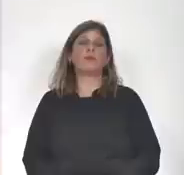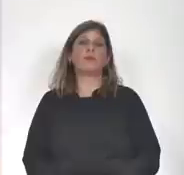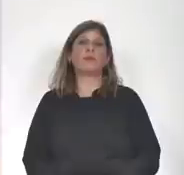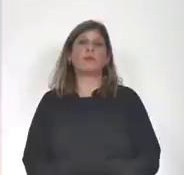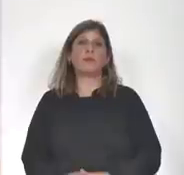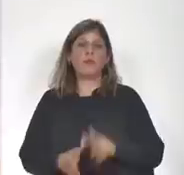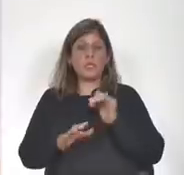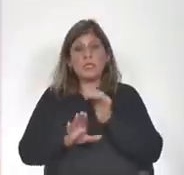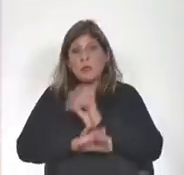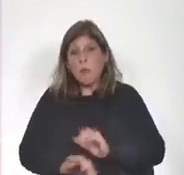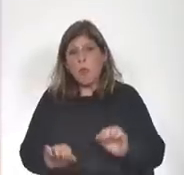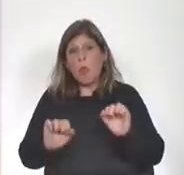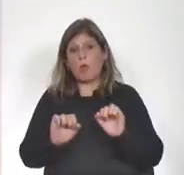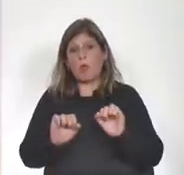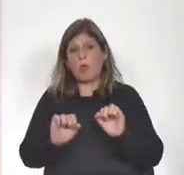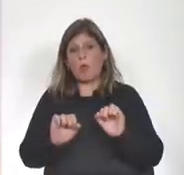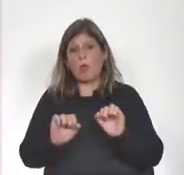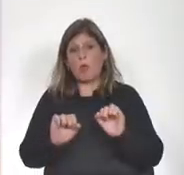si pudo